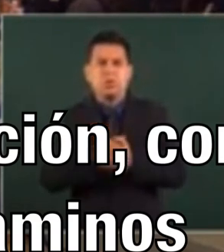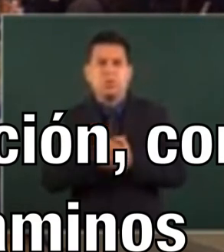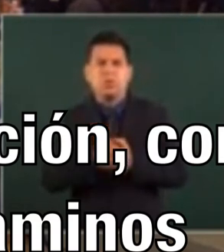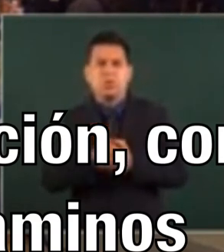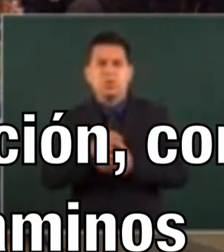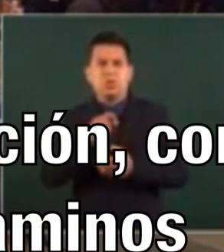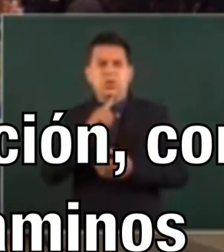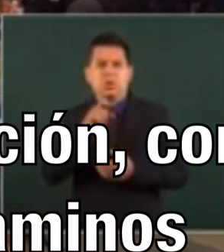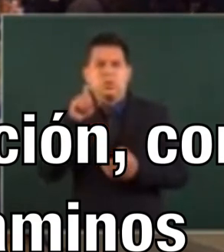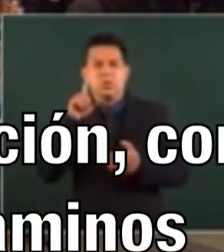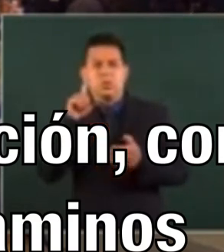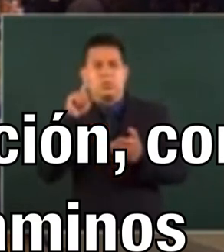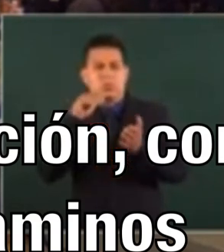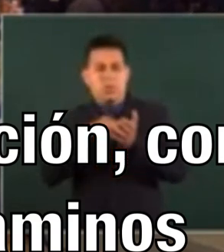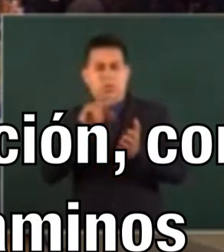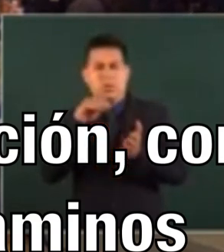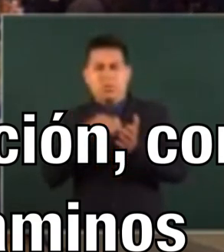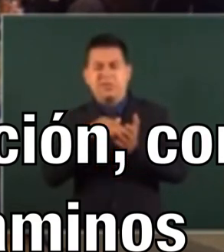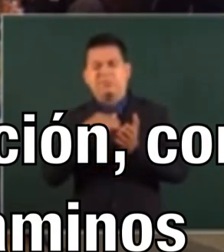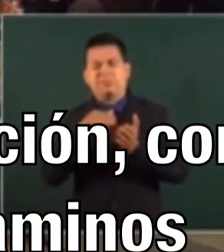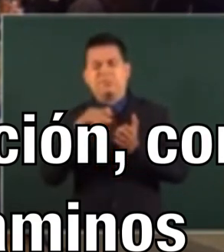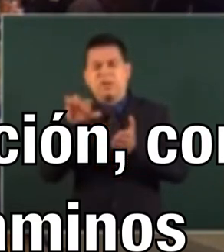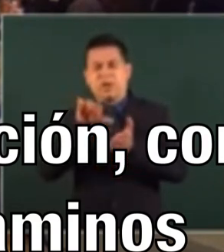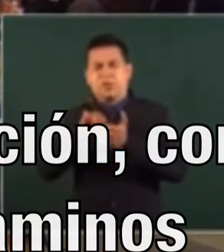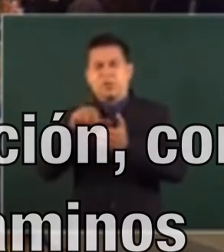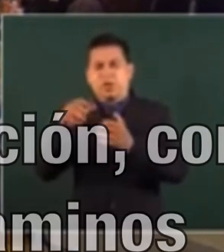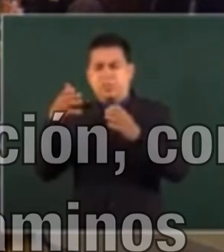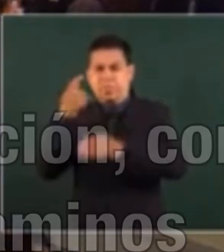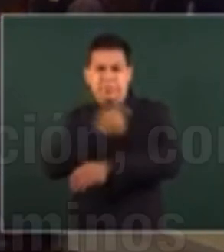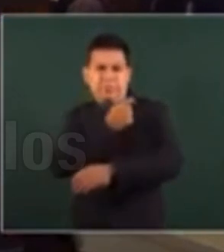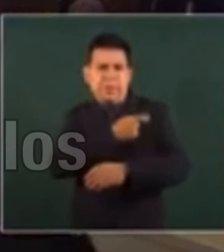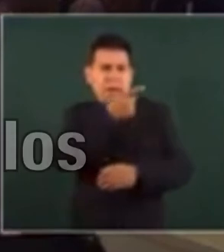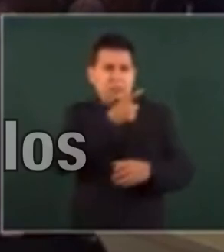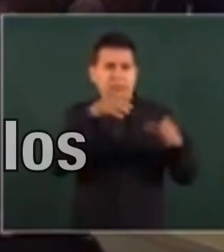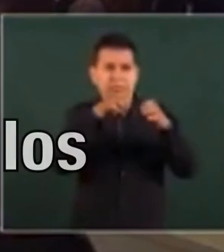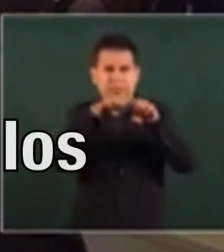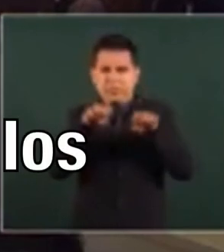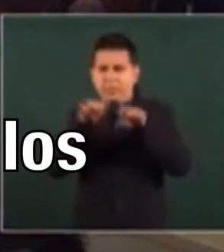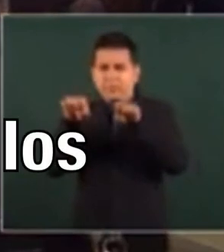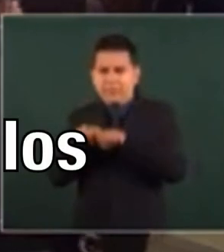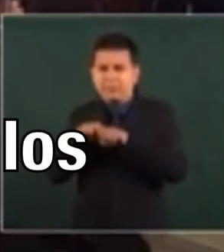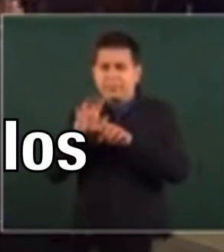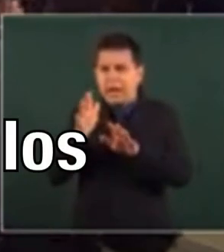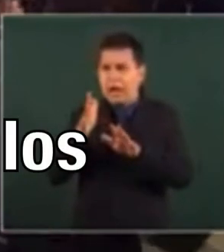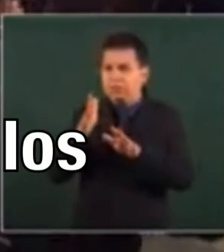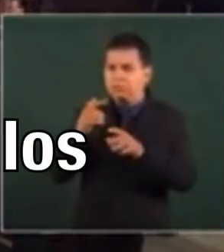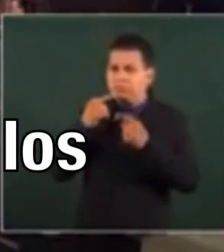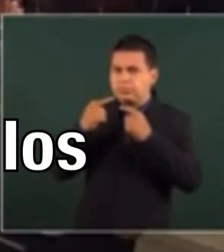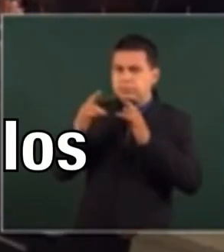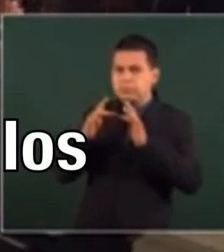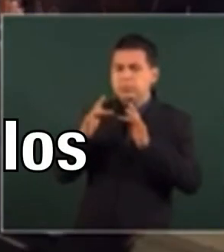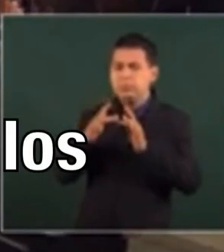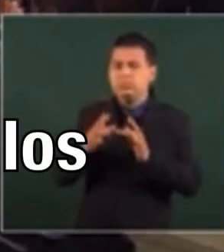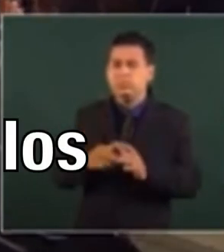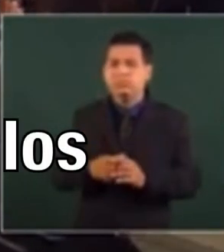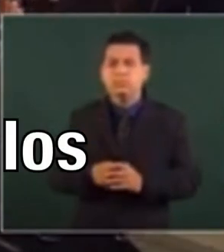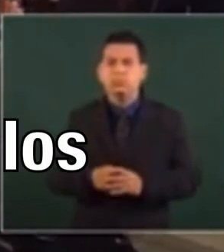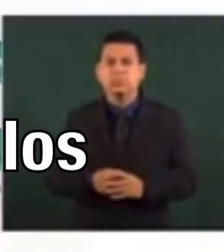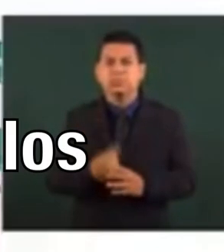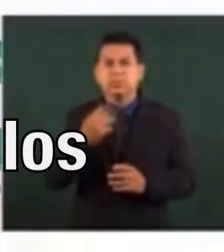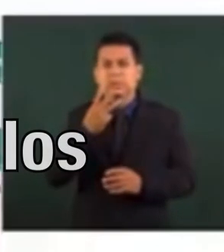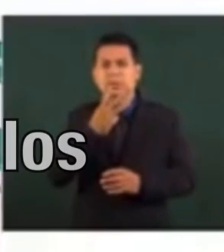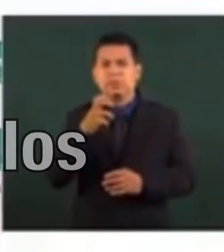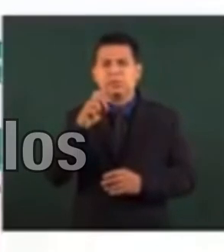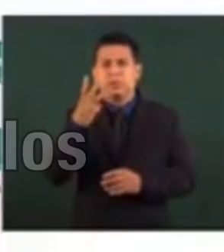centros de vacunación, que corresponden también al número de las brigadas por recaminos organizadas y van a abarcar 333